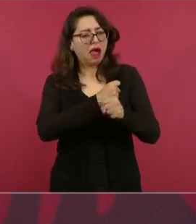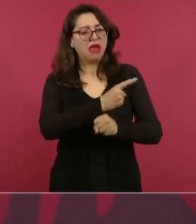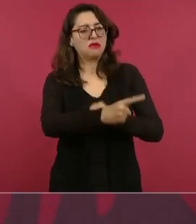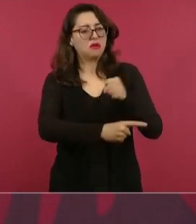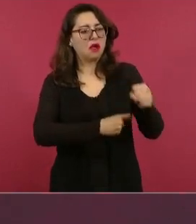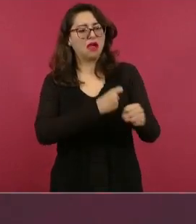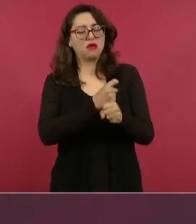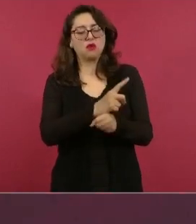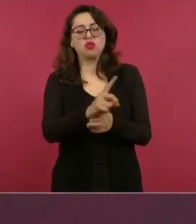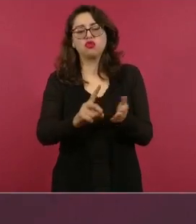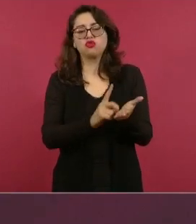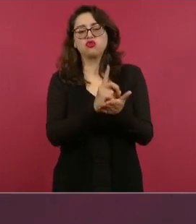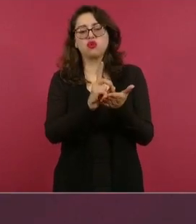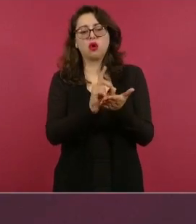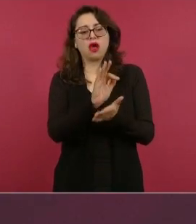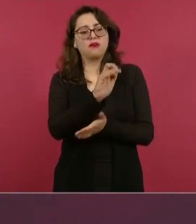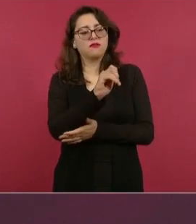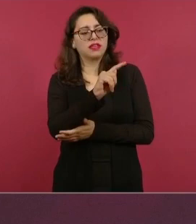Nosotros no tenemos eso,